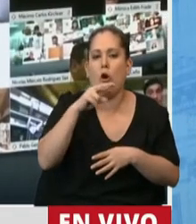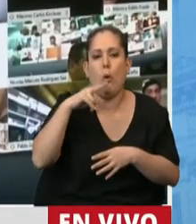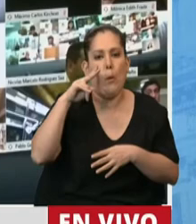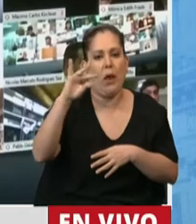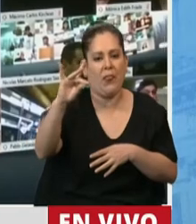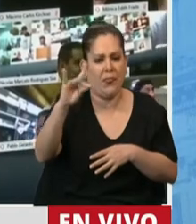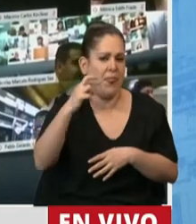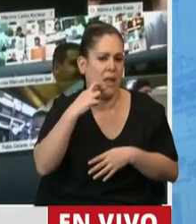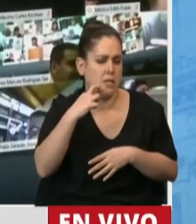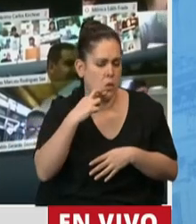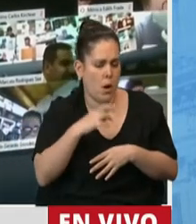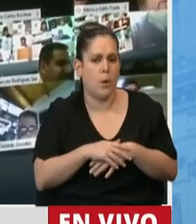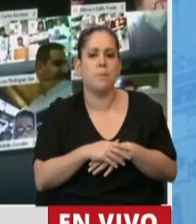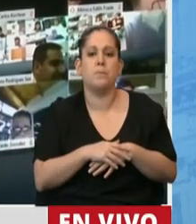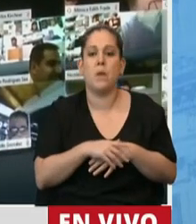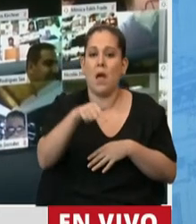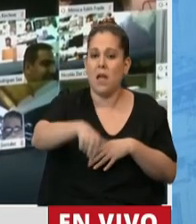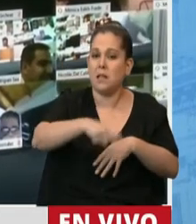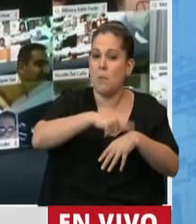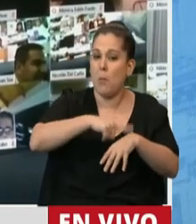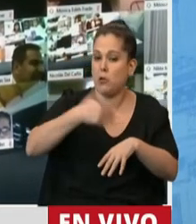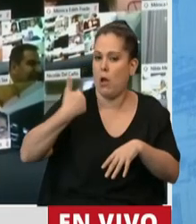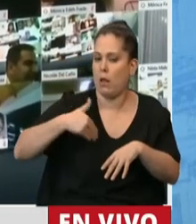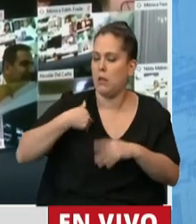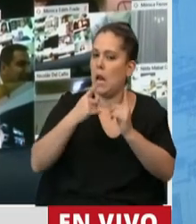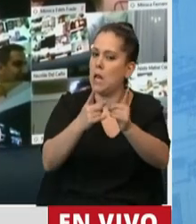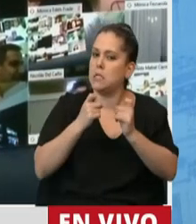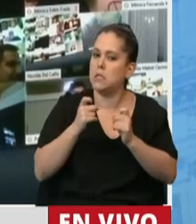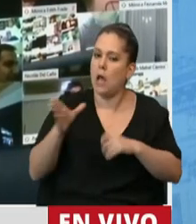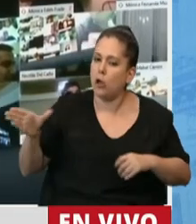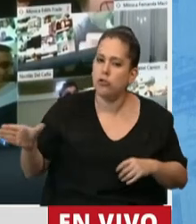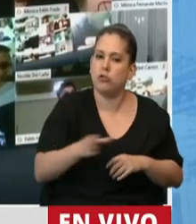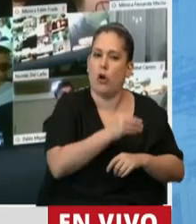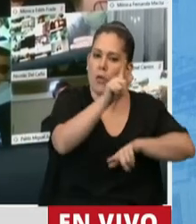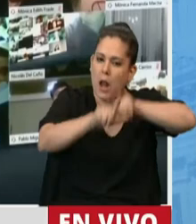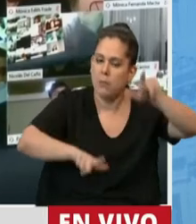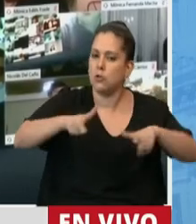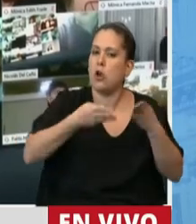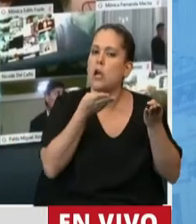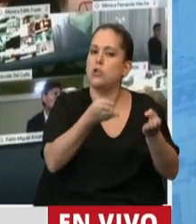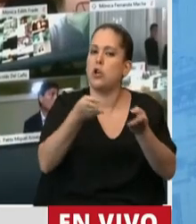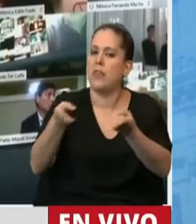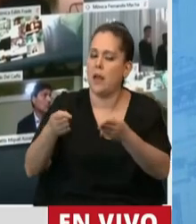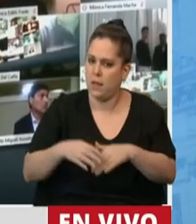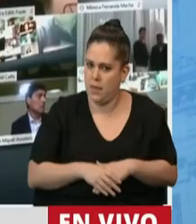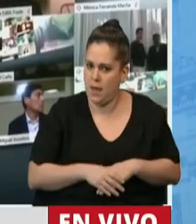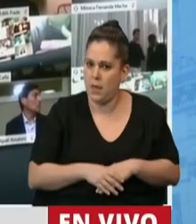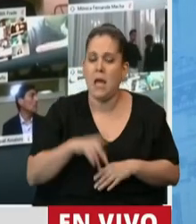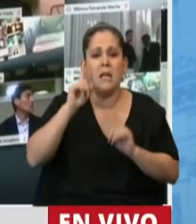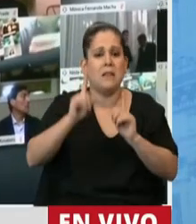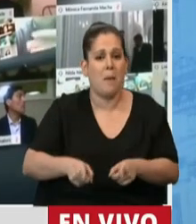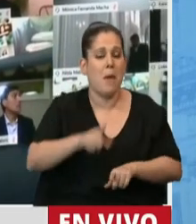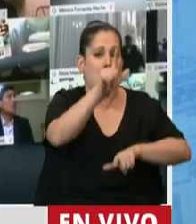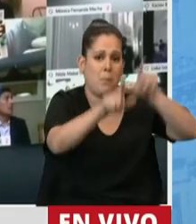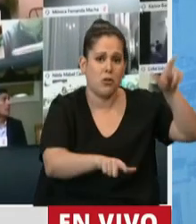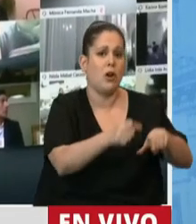en este momento donde la Argentina necesita de la solidaridad de todos, la solidaridad de aquellas personas que sufrieron